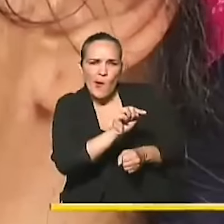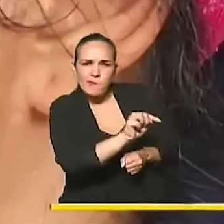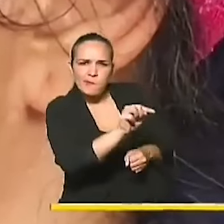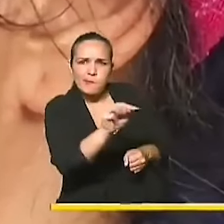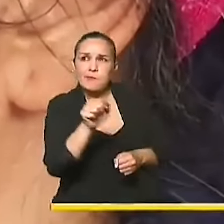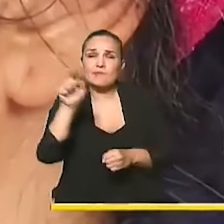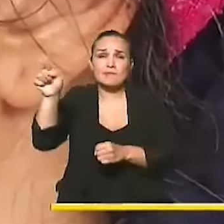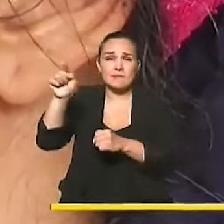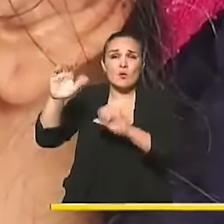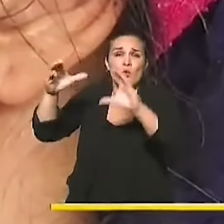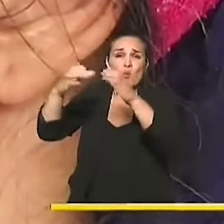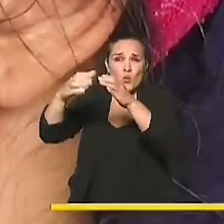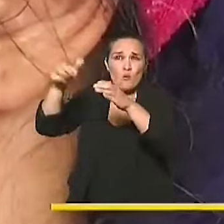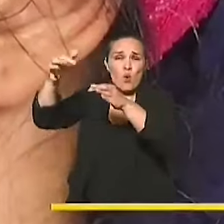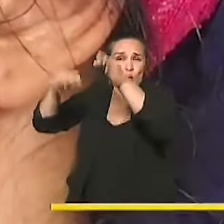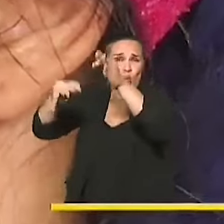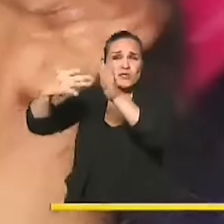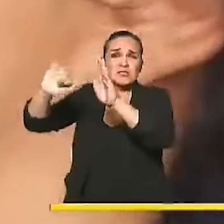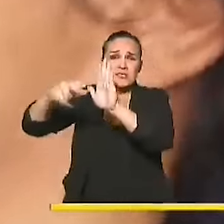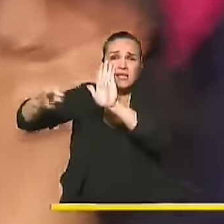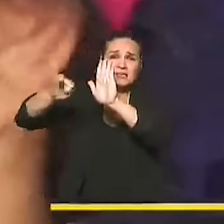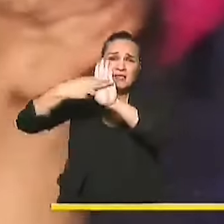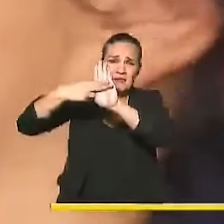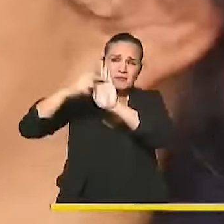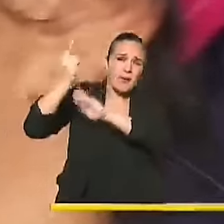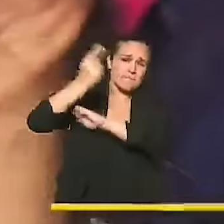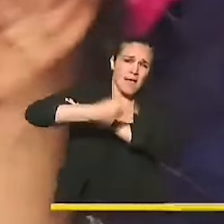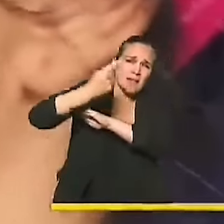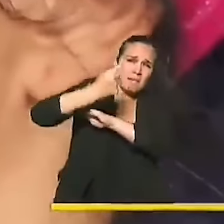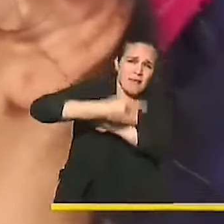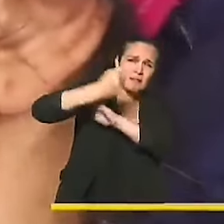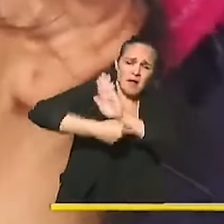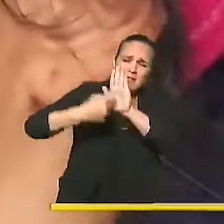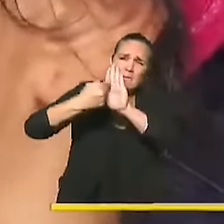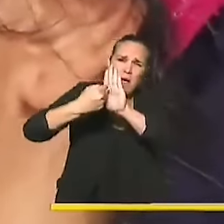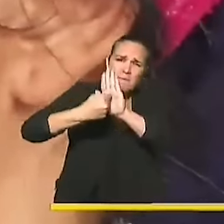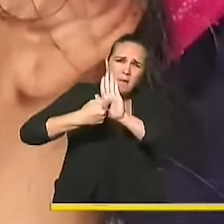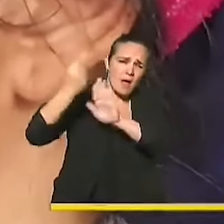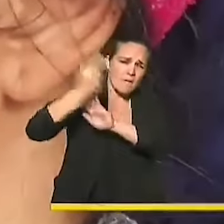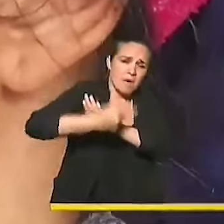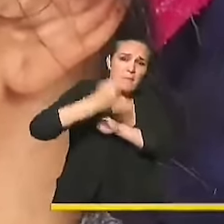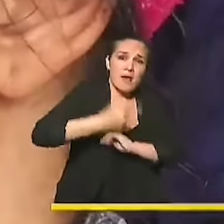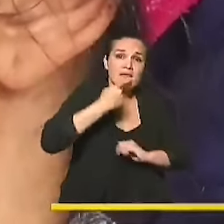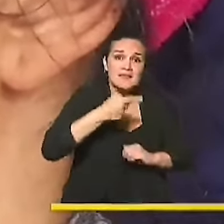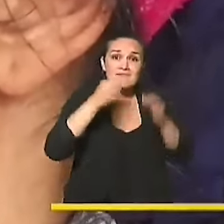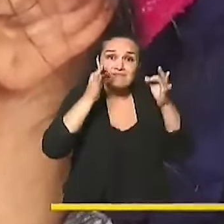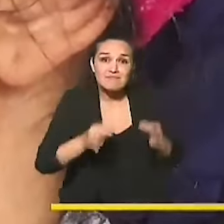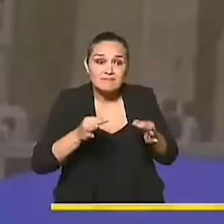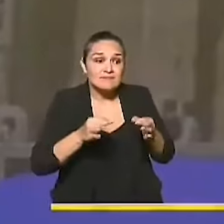sacado innumerables sentencias donde ha declarado un Estado de cosas